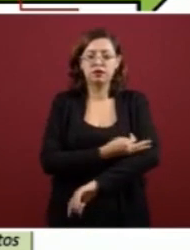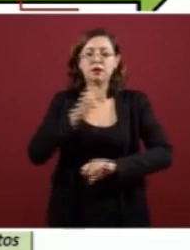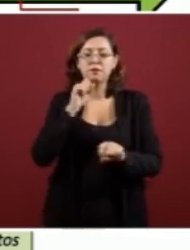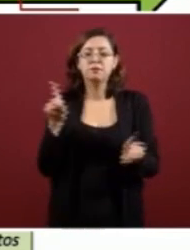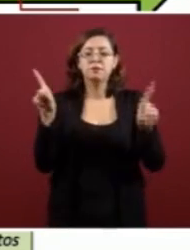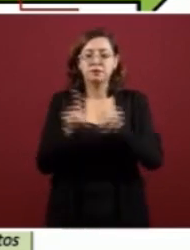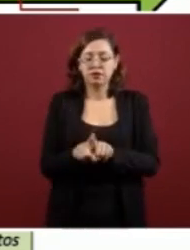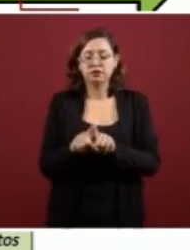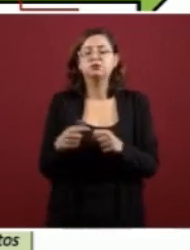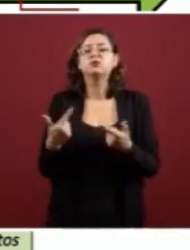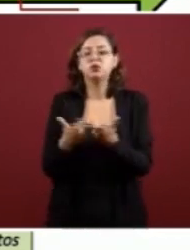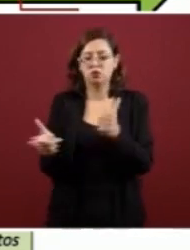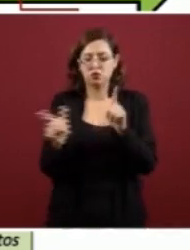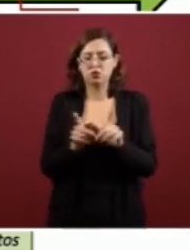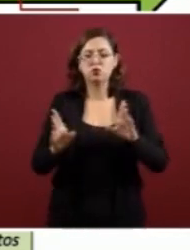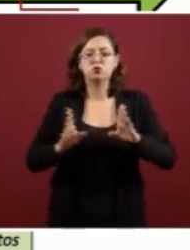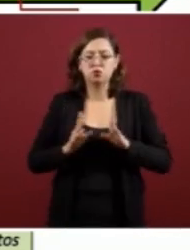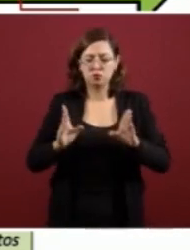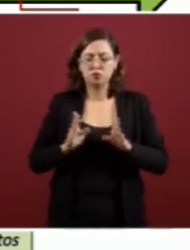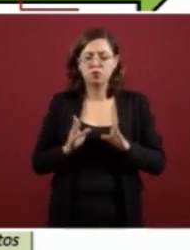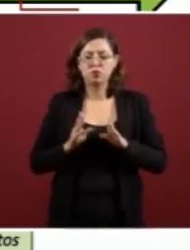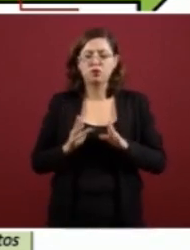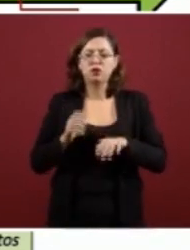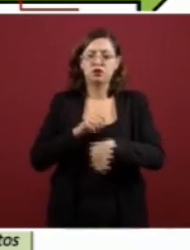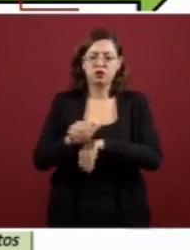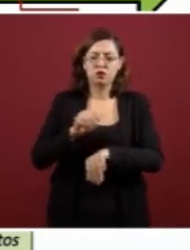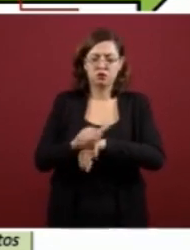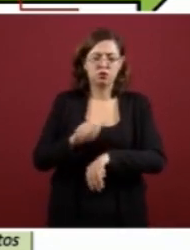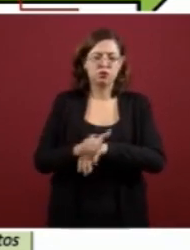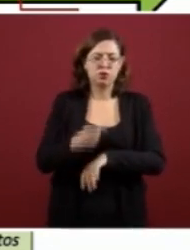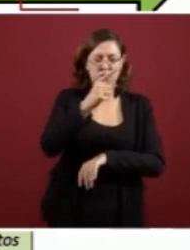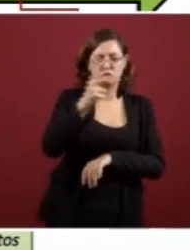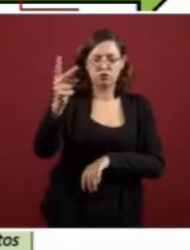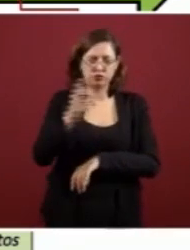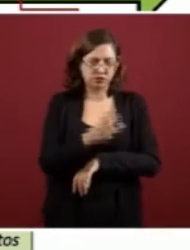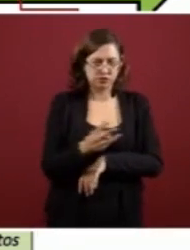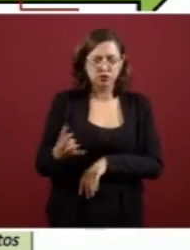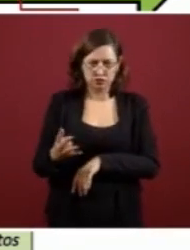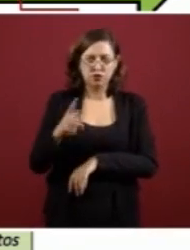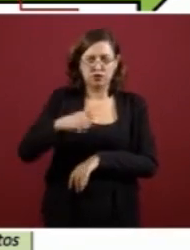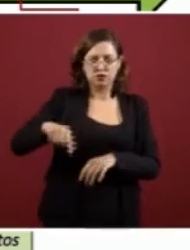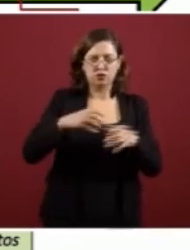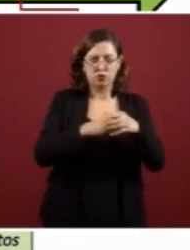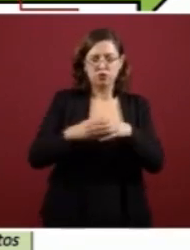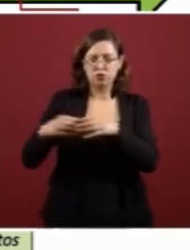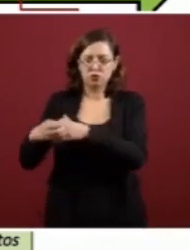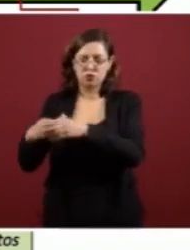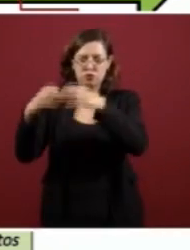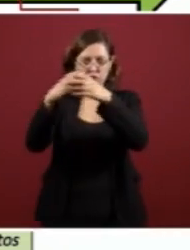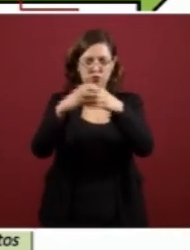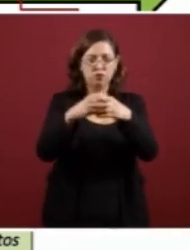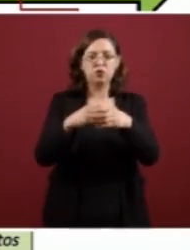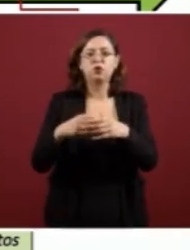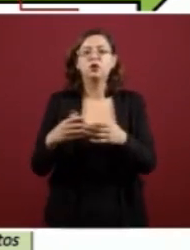escalones de asalto y la seguridad interna, los que están con números, los que les expliqué que estaban con números, estos son los que están con letras.